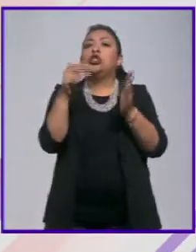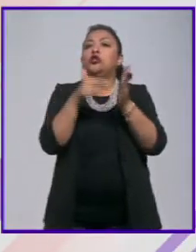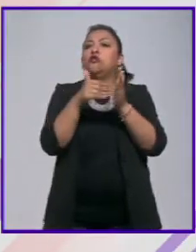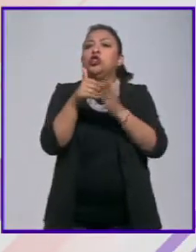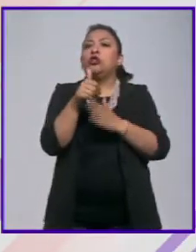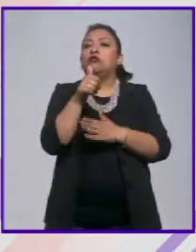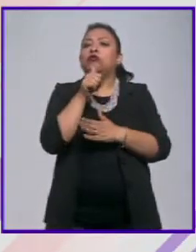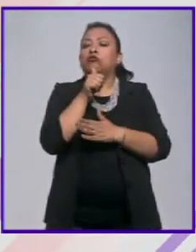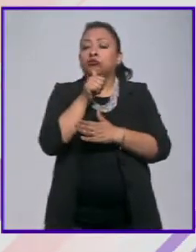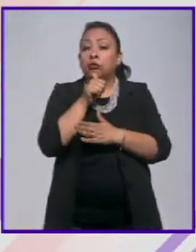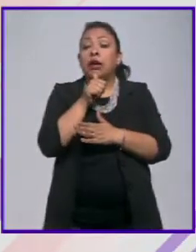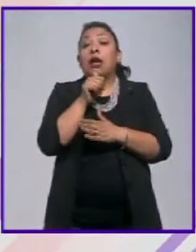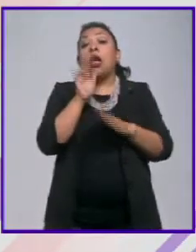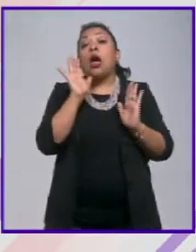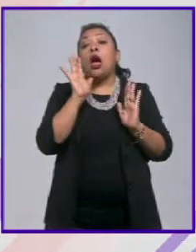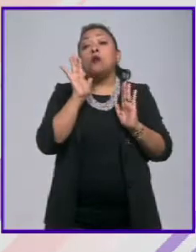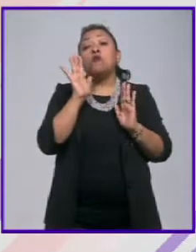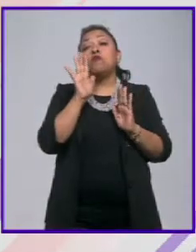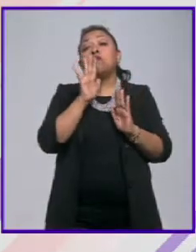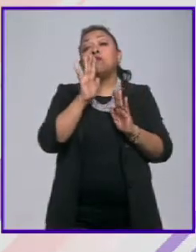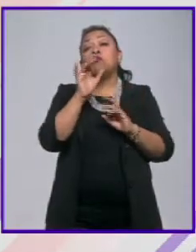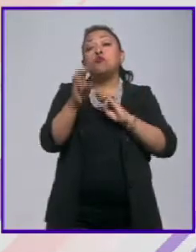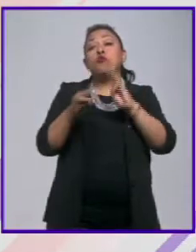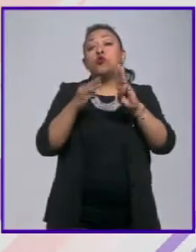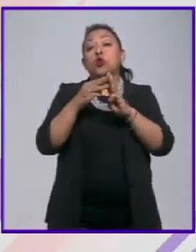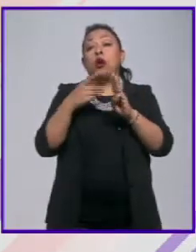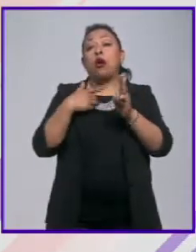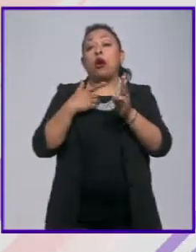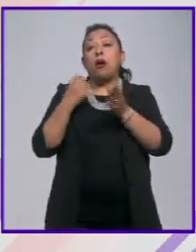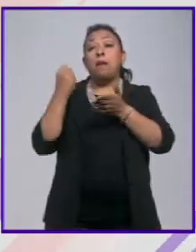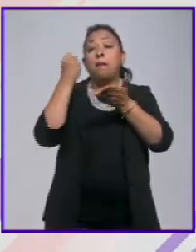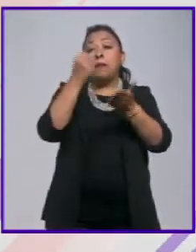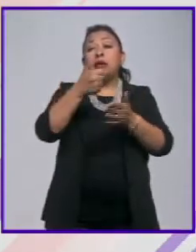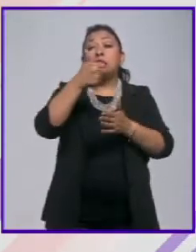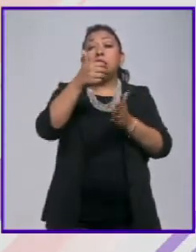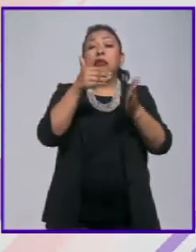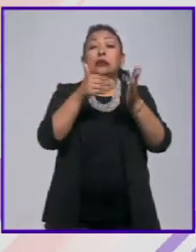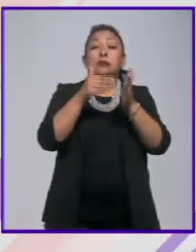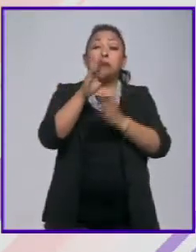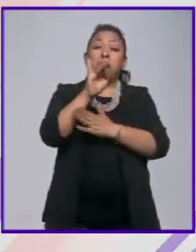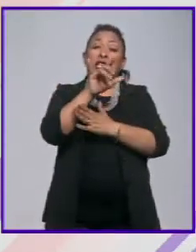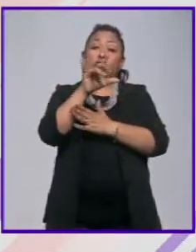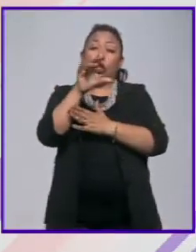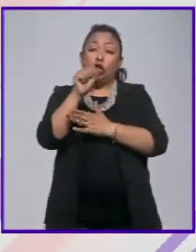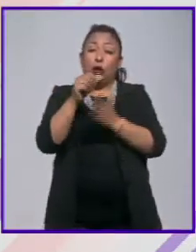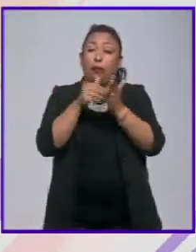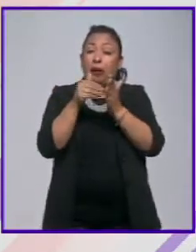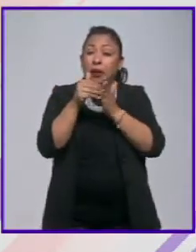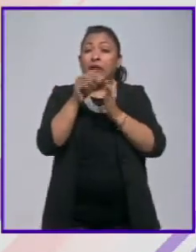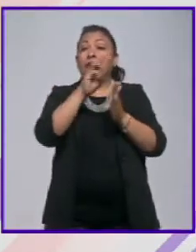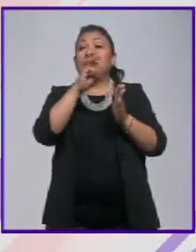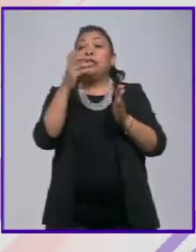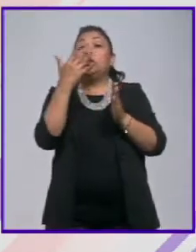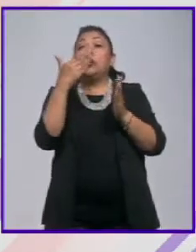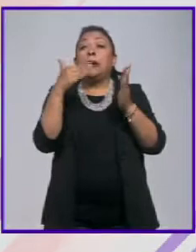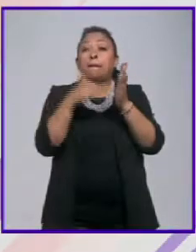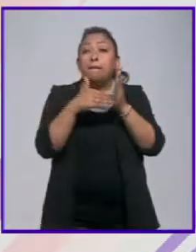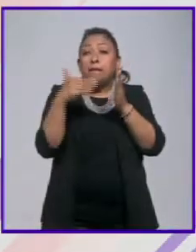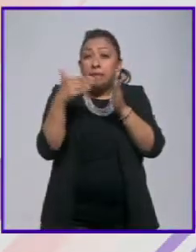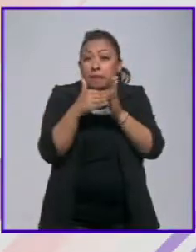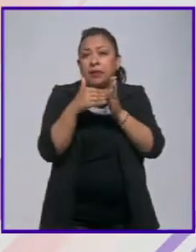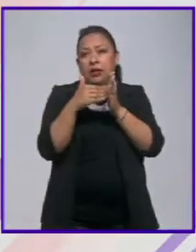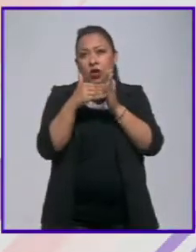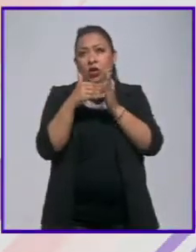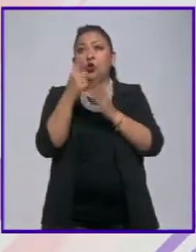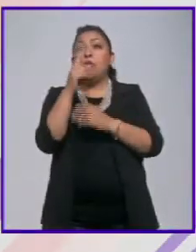en un universo del presupuesto que son 6 billones 350 mil millones el 1